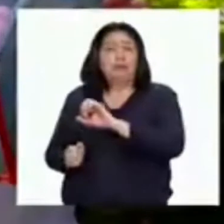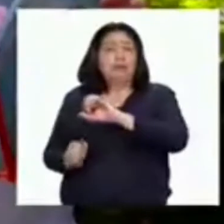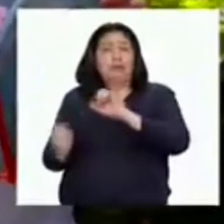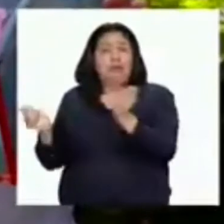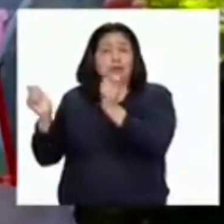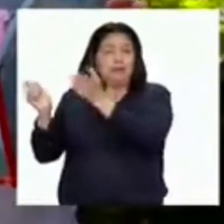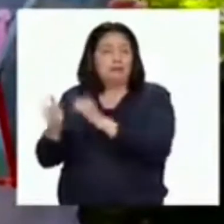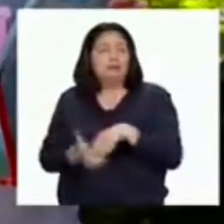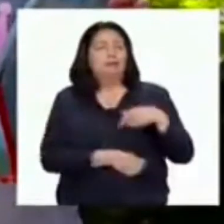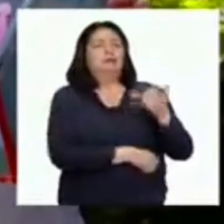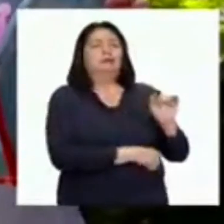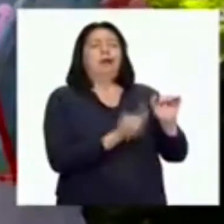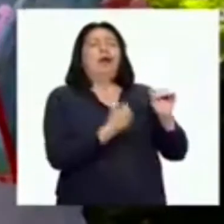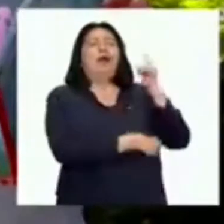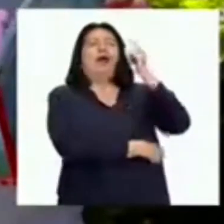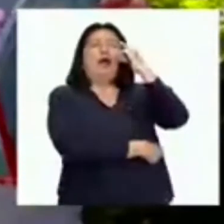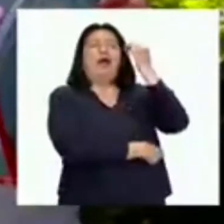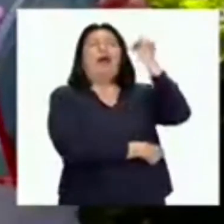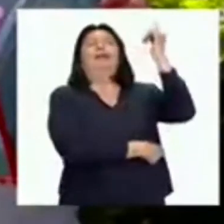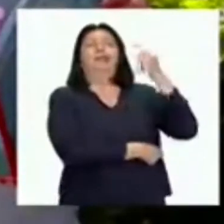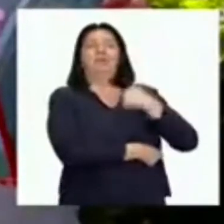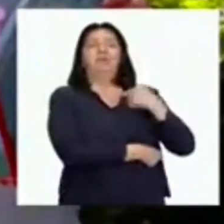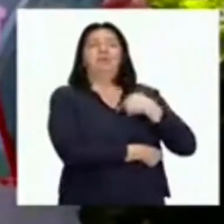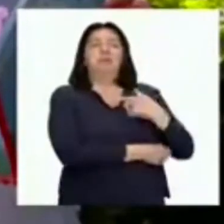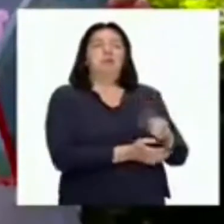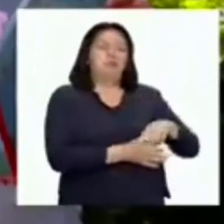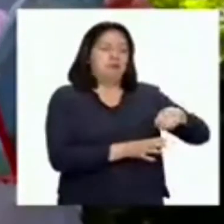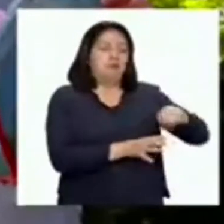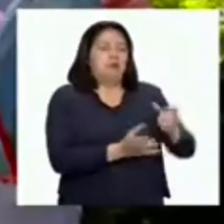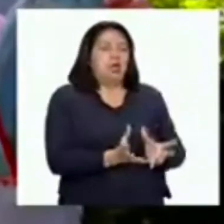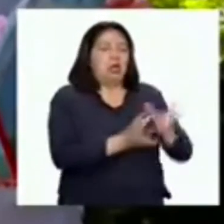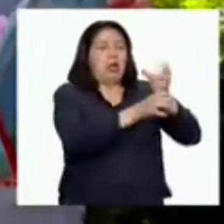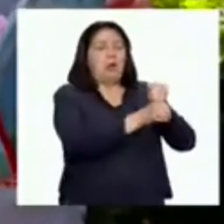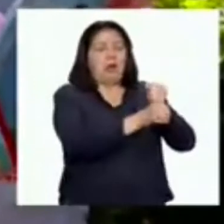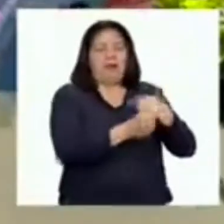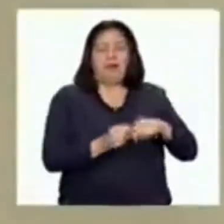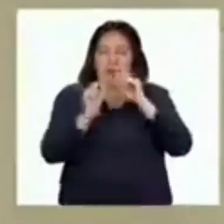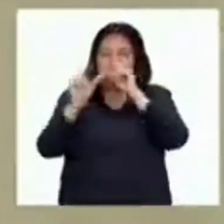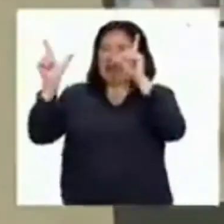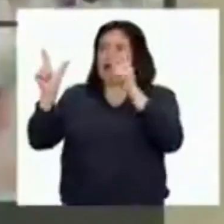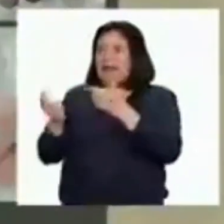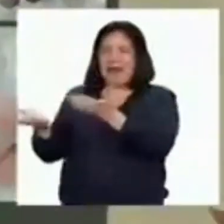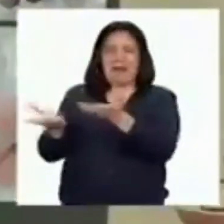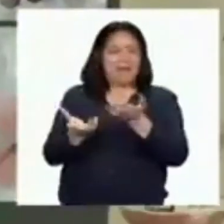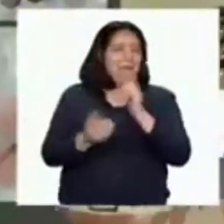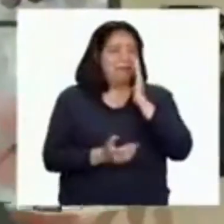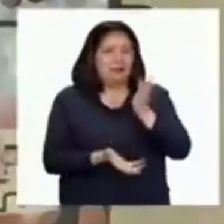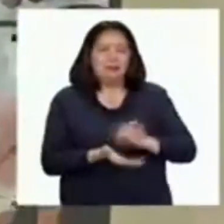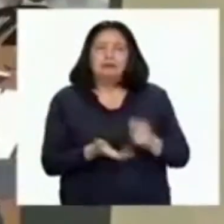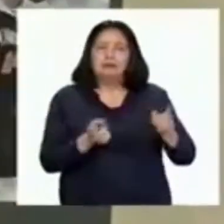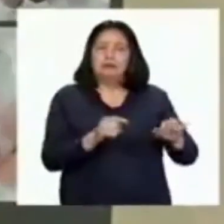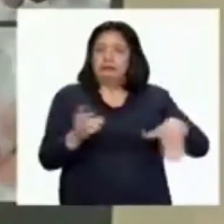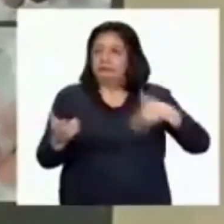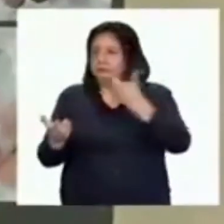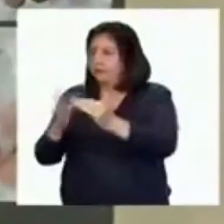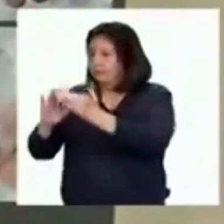a Mercedes se le ocurrió una idea. ¿Qué tal si ella hacía los juanes y le daba una sorpresa de bienvenida a su madre? Cuando Mercedes